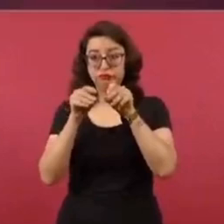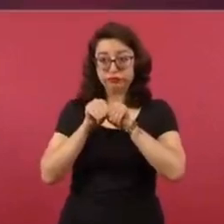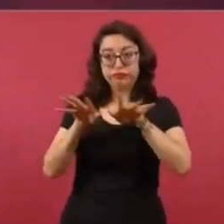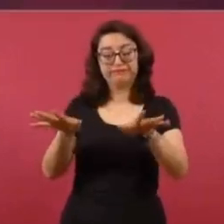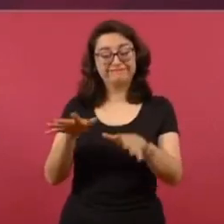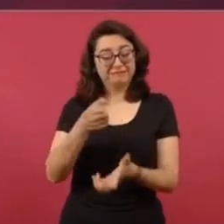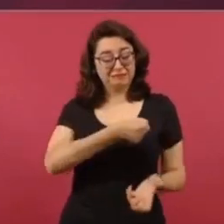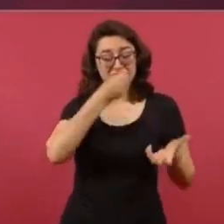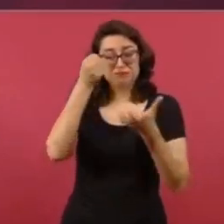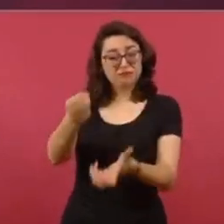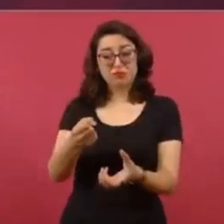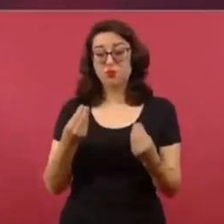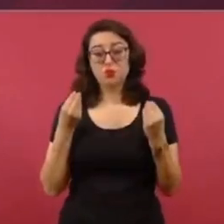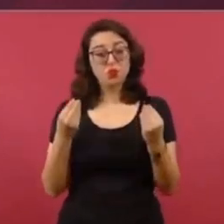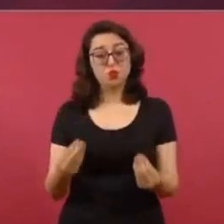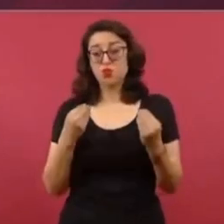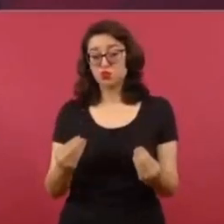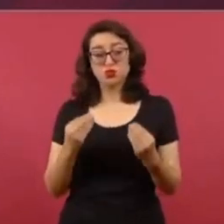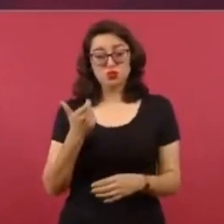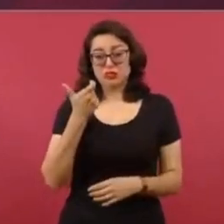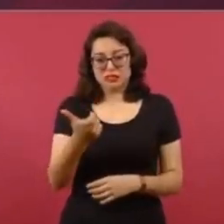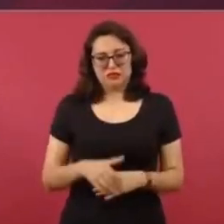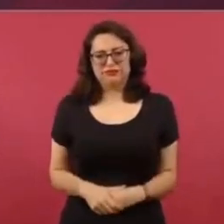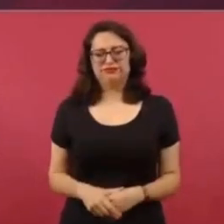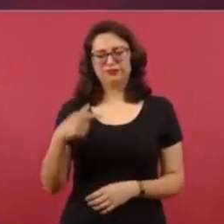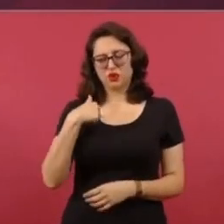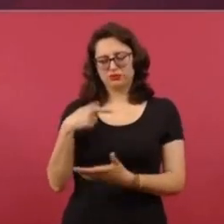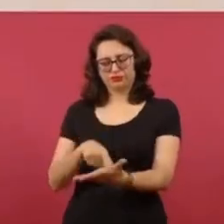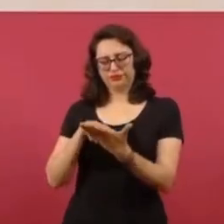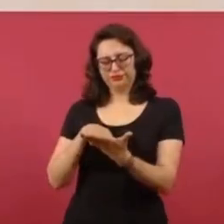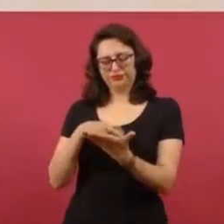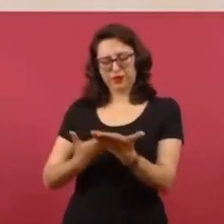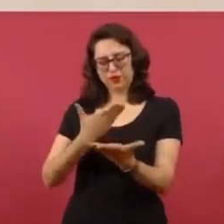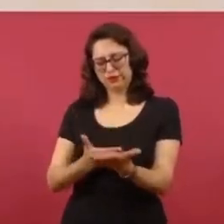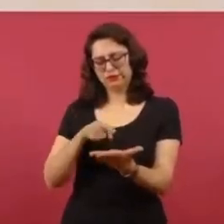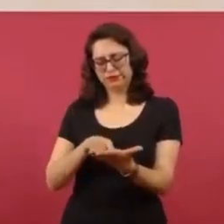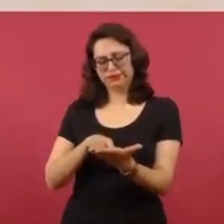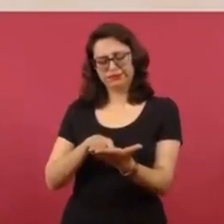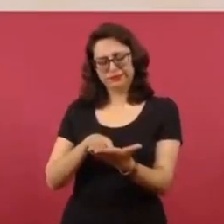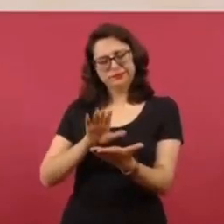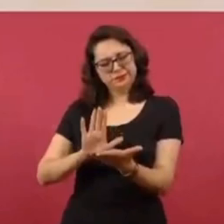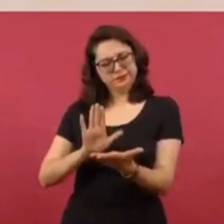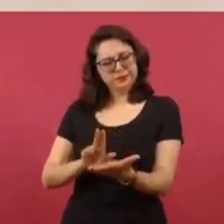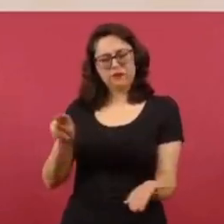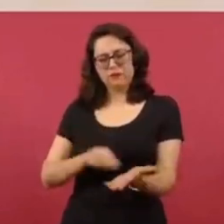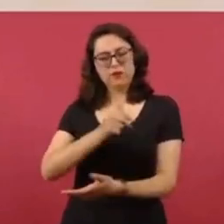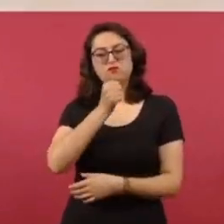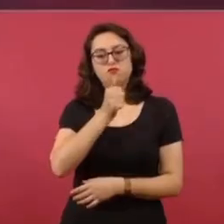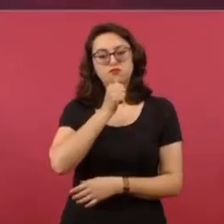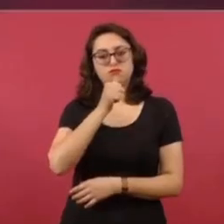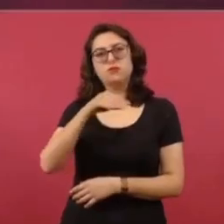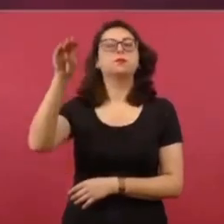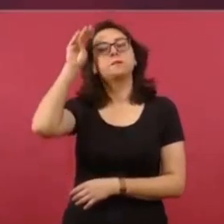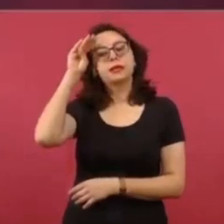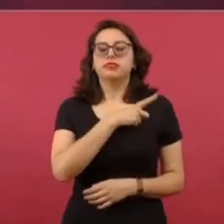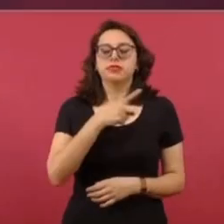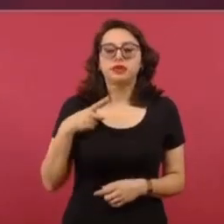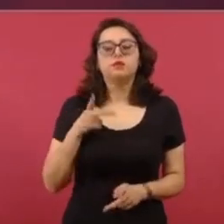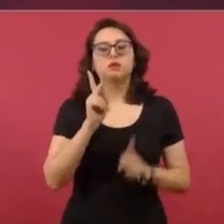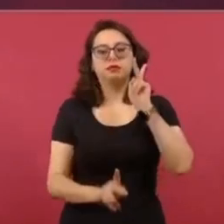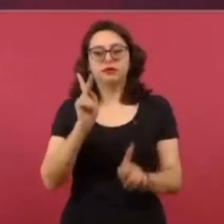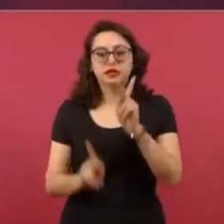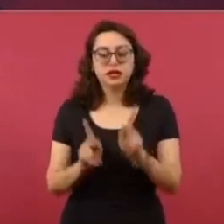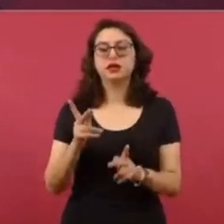publicidad. Vi el proyecto de publicación y no lo quise firmar. Dije, lo voy a pensar. Quiero hablar sobre este asunto con